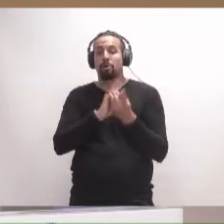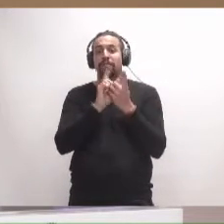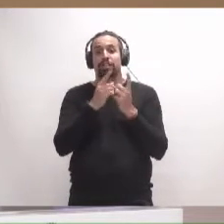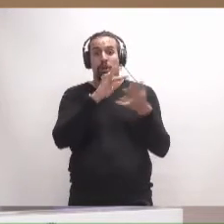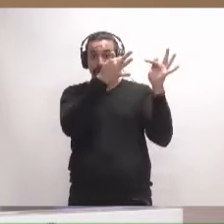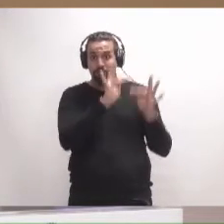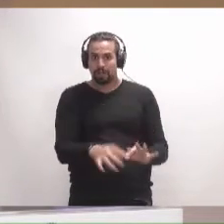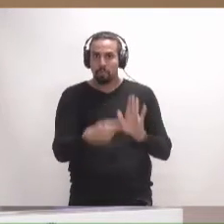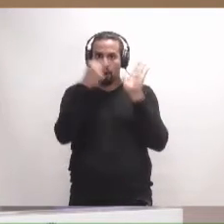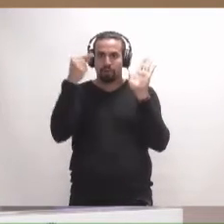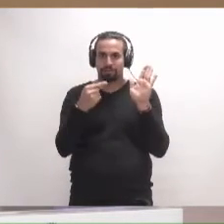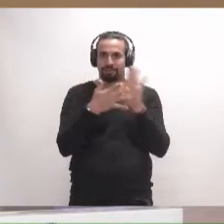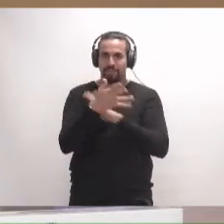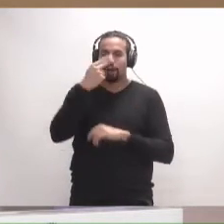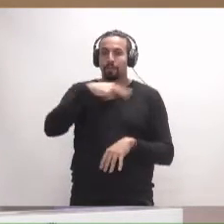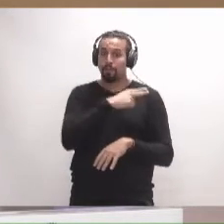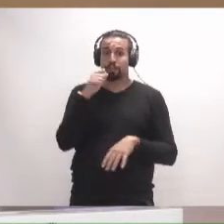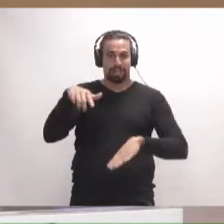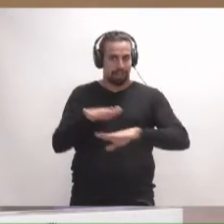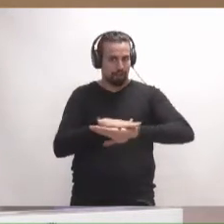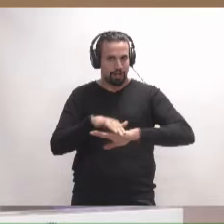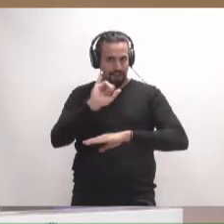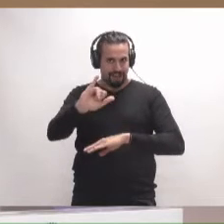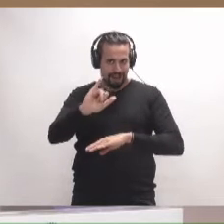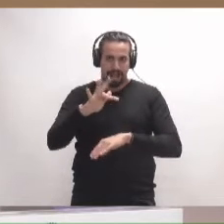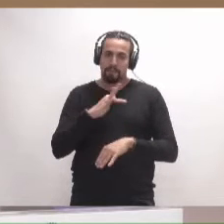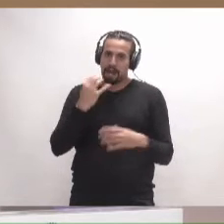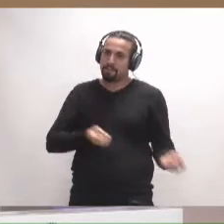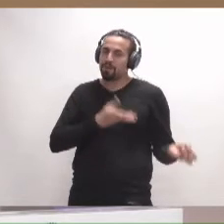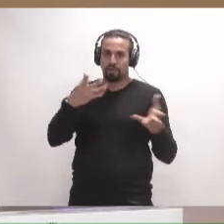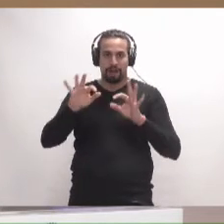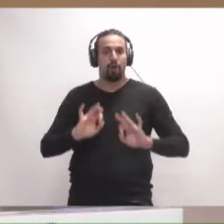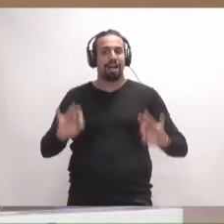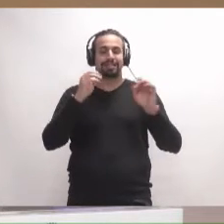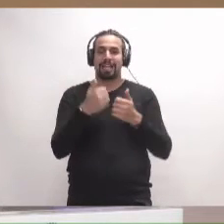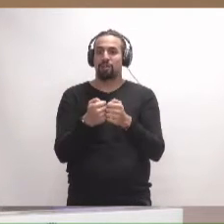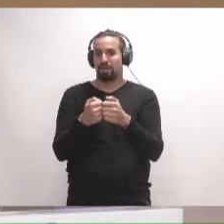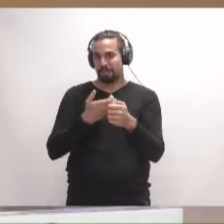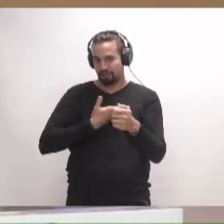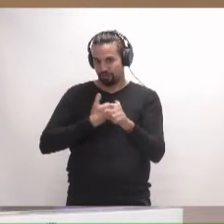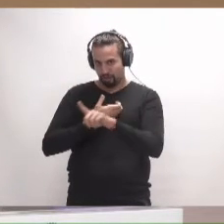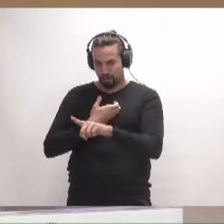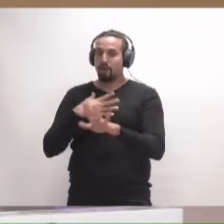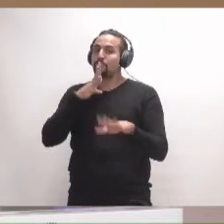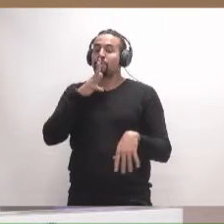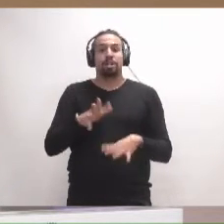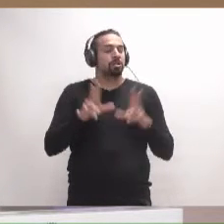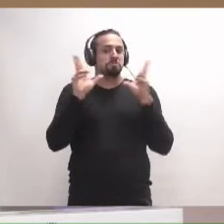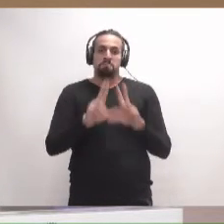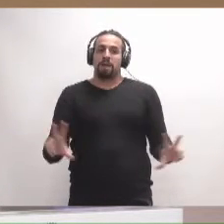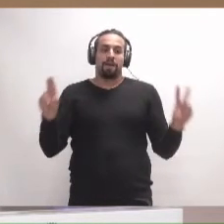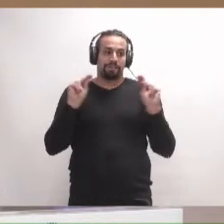presupuestaria inmediata, que es el compromiso de este Gobierno, y así se le ha hecho saber al Ayuntamiento de Rosario. Por lo tanto, concluyo,